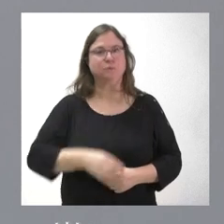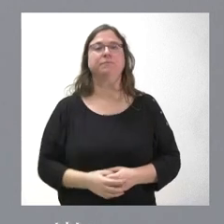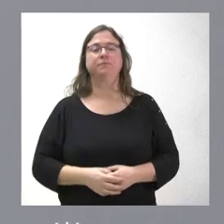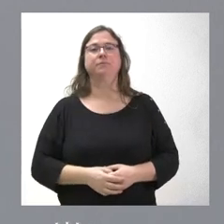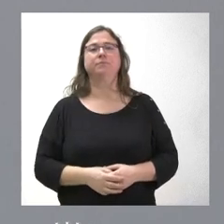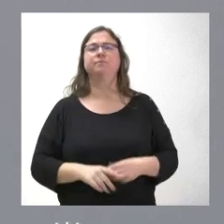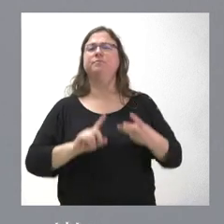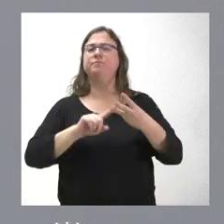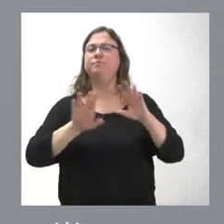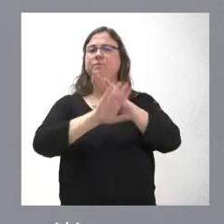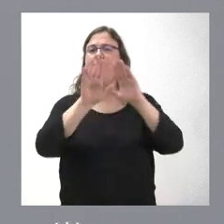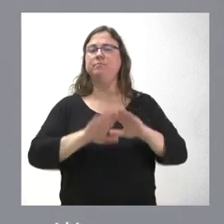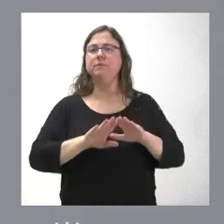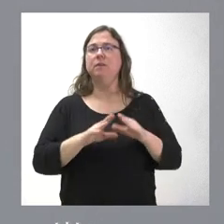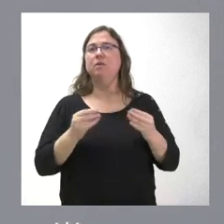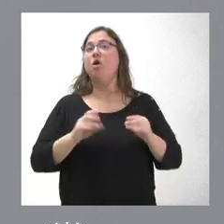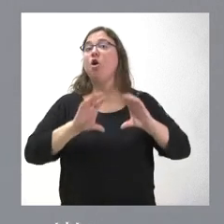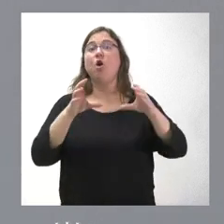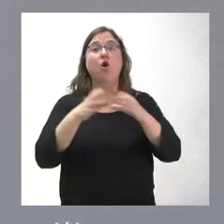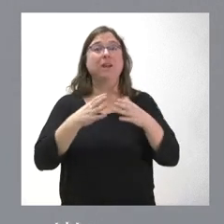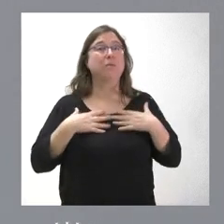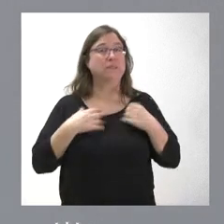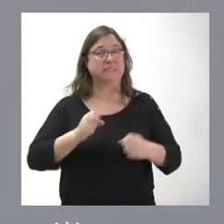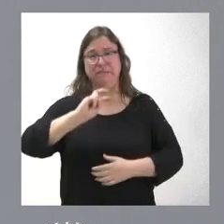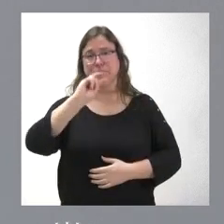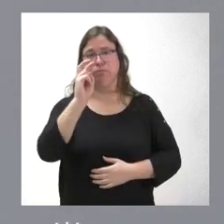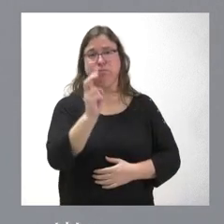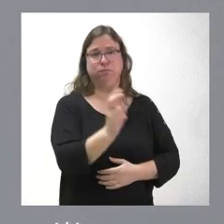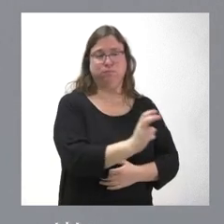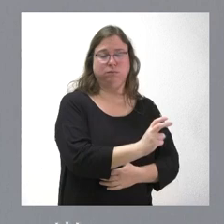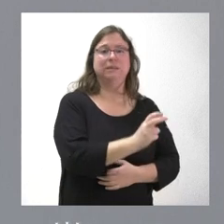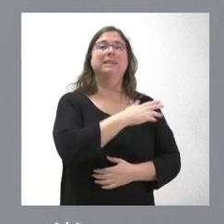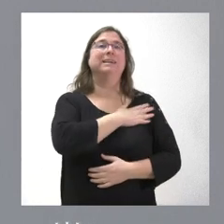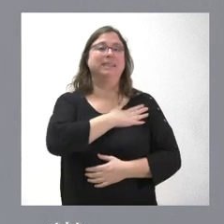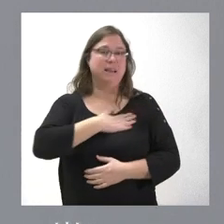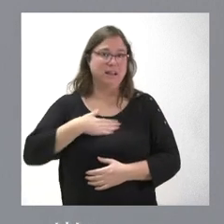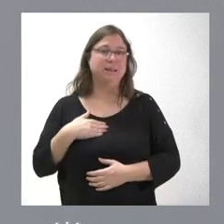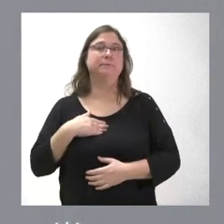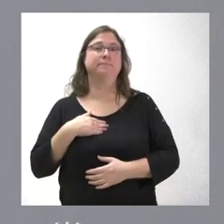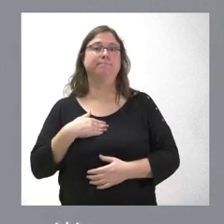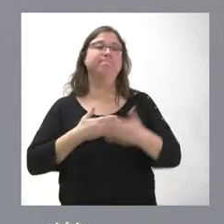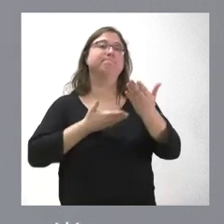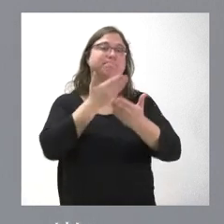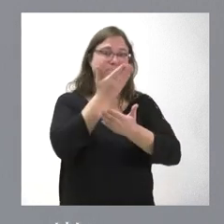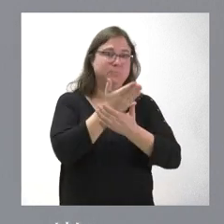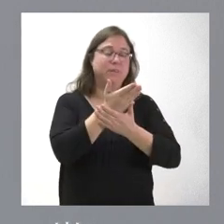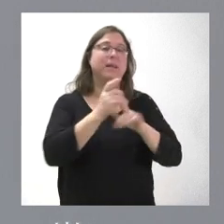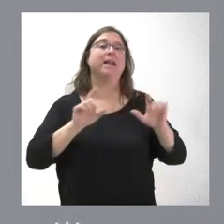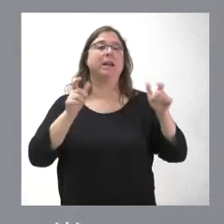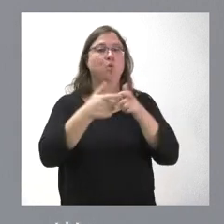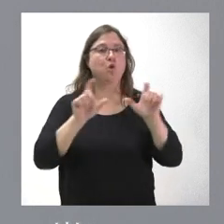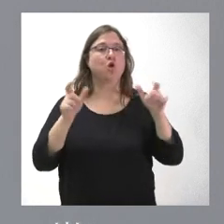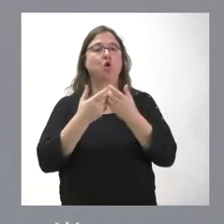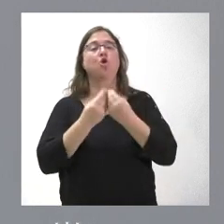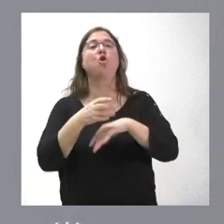Y lo último son muchos de los colectivos sanitarios que yo sé que tienen demandas de solicitudes de reuniones con la